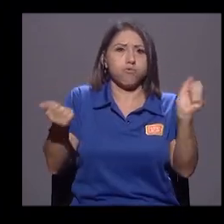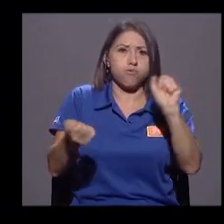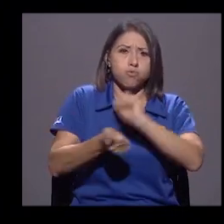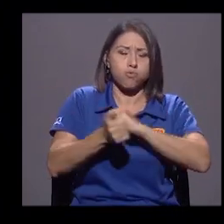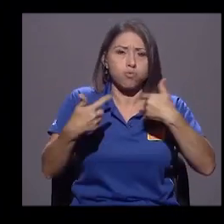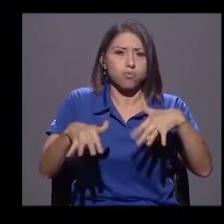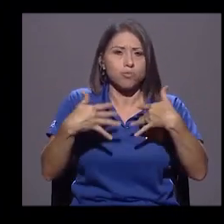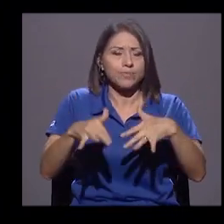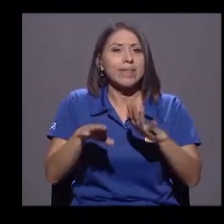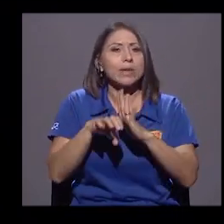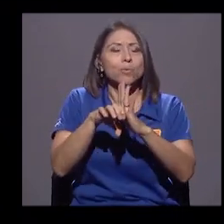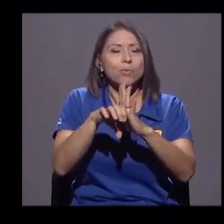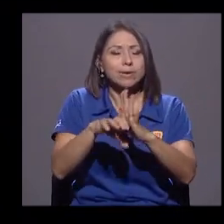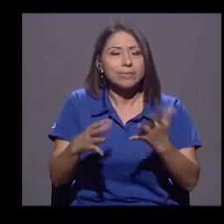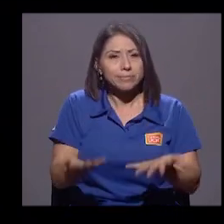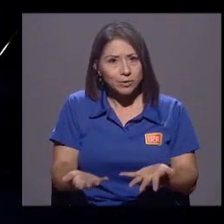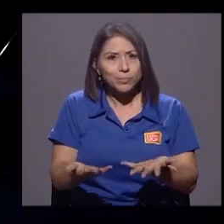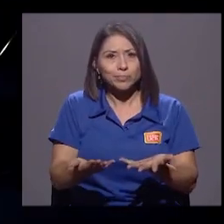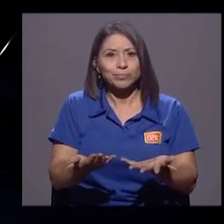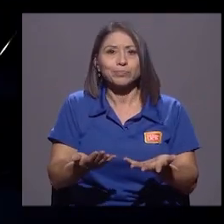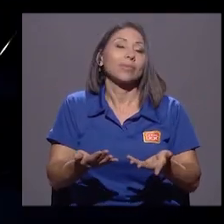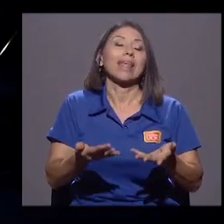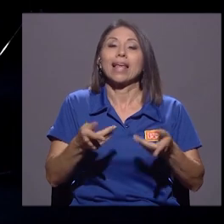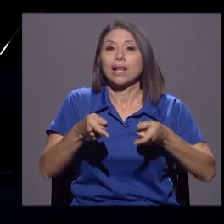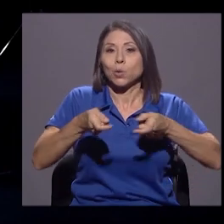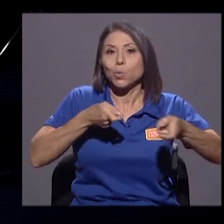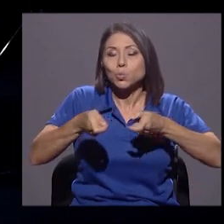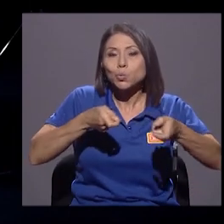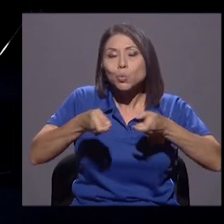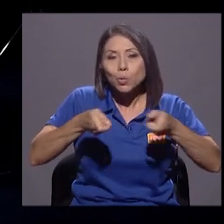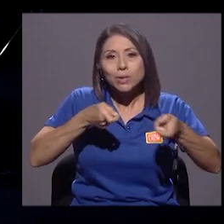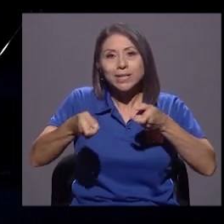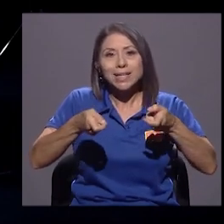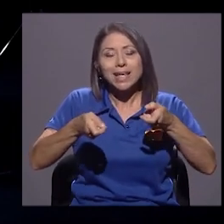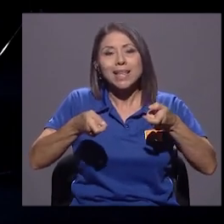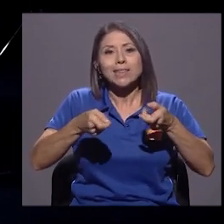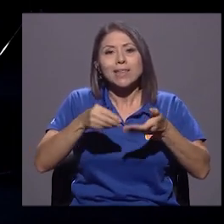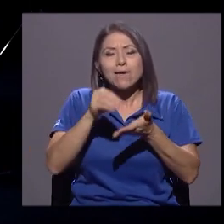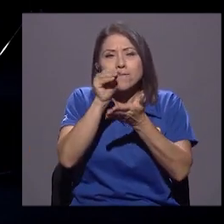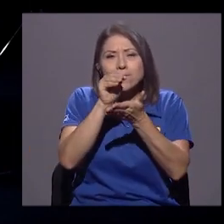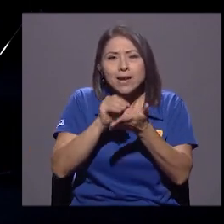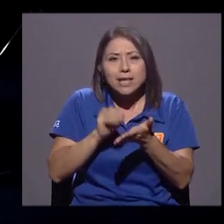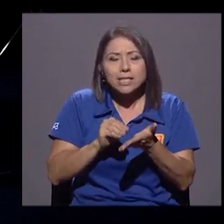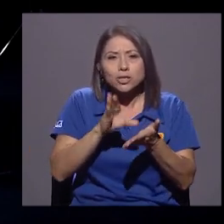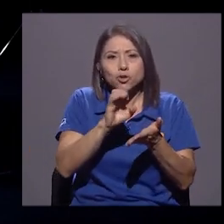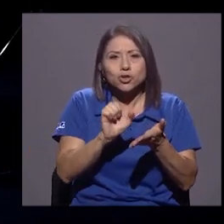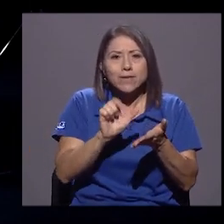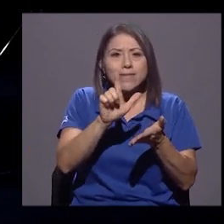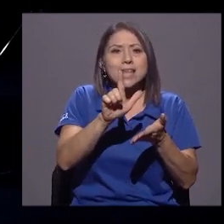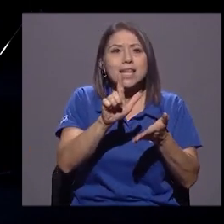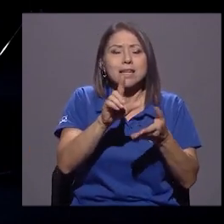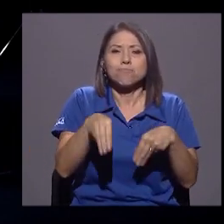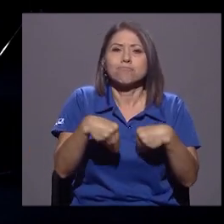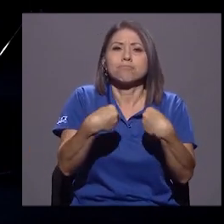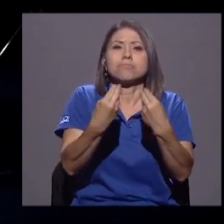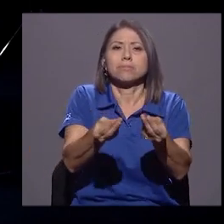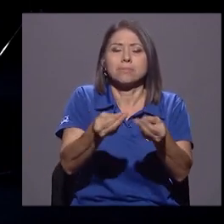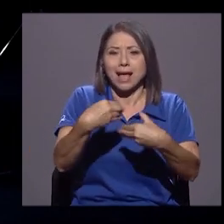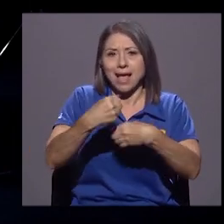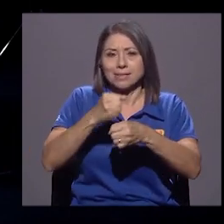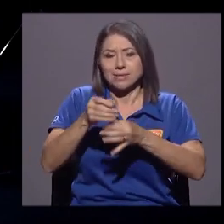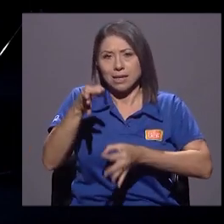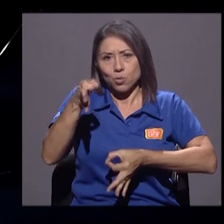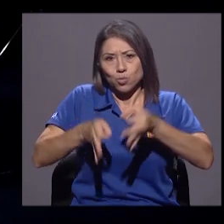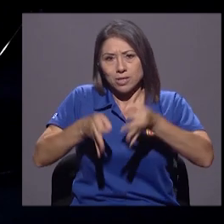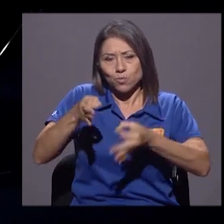atribuirle el control del registro civil, hacerle un tribunal supremo que definiera